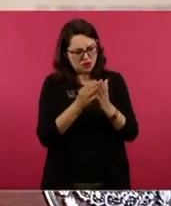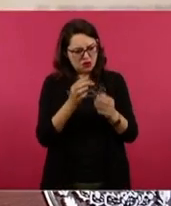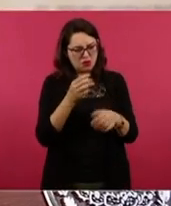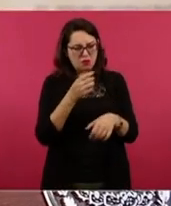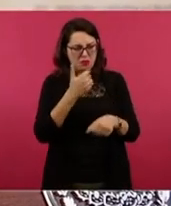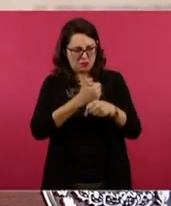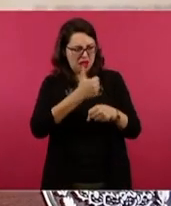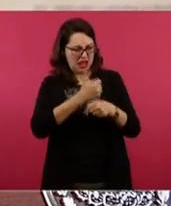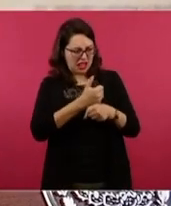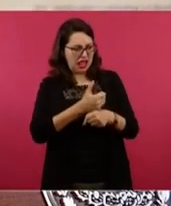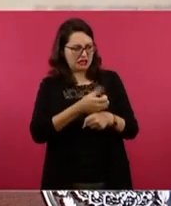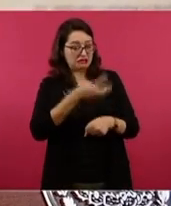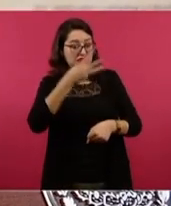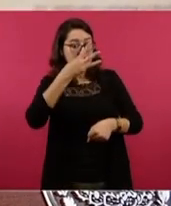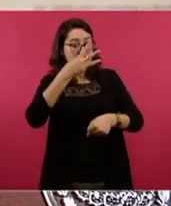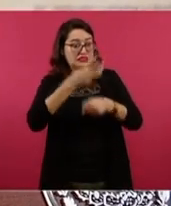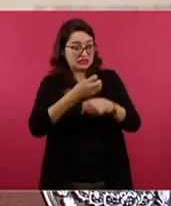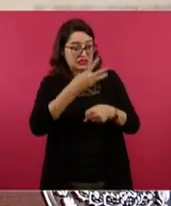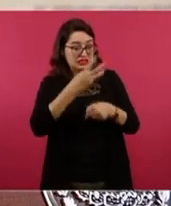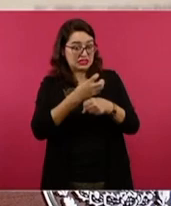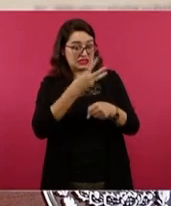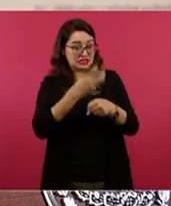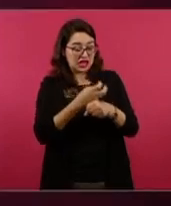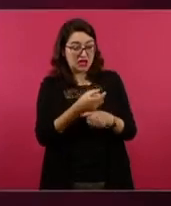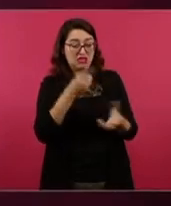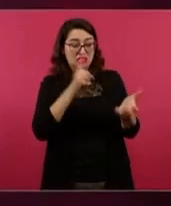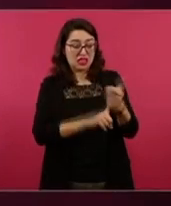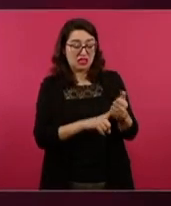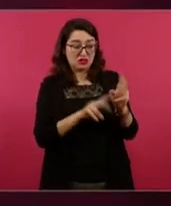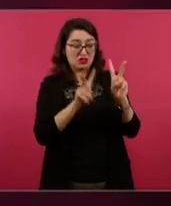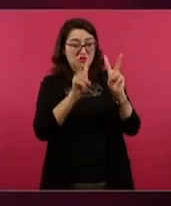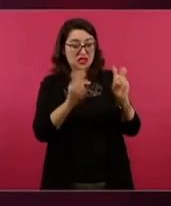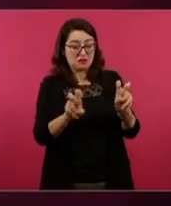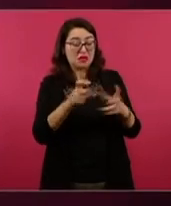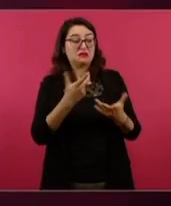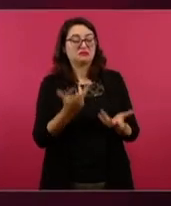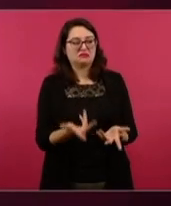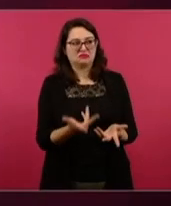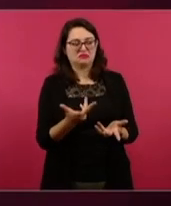primaria se hablaba de cuestiones sexuales.